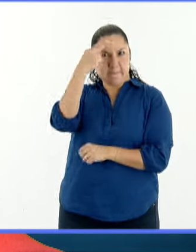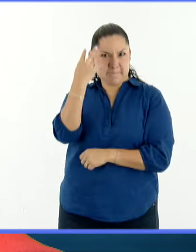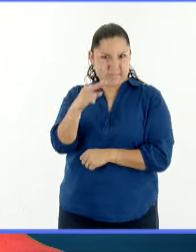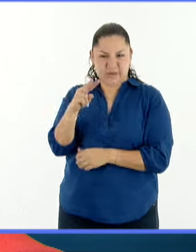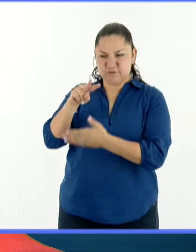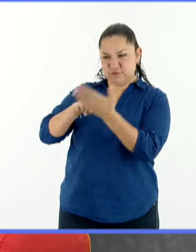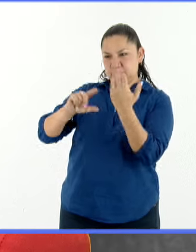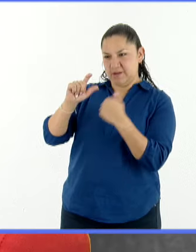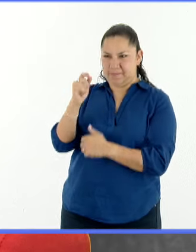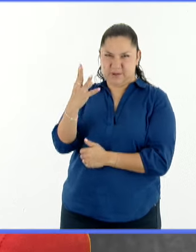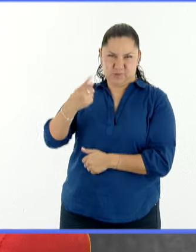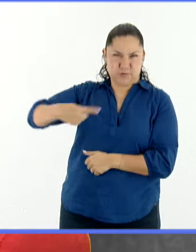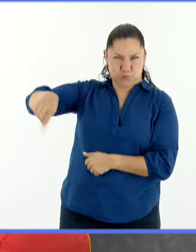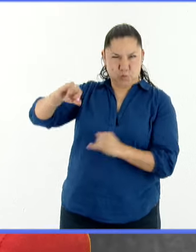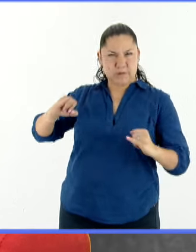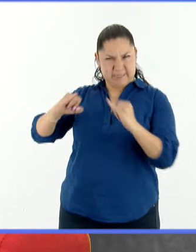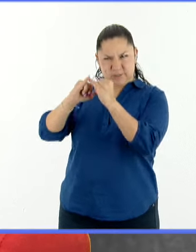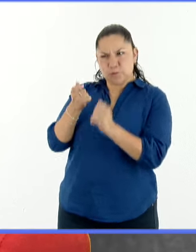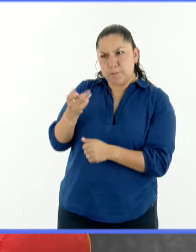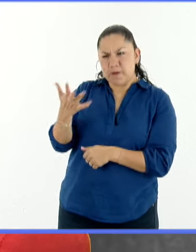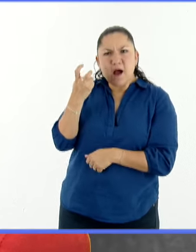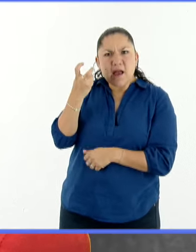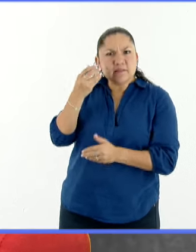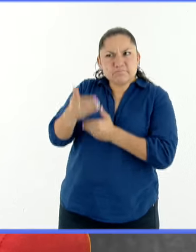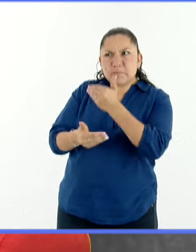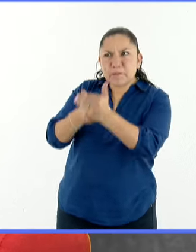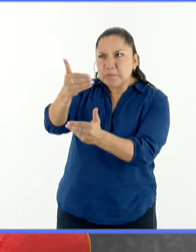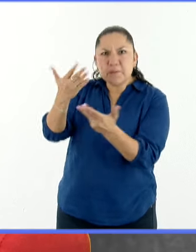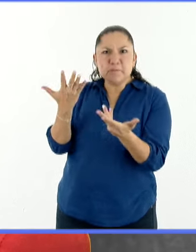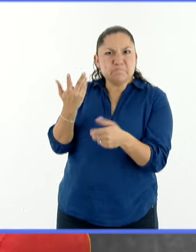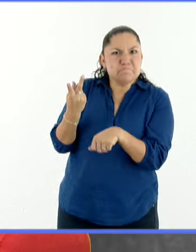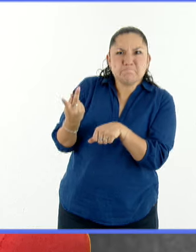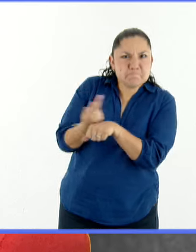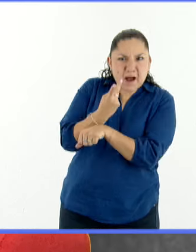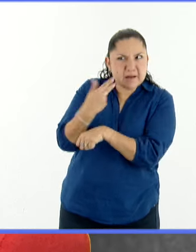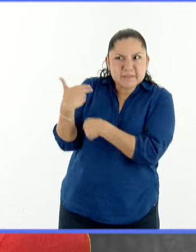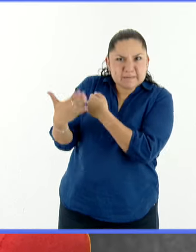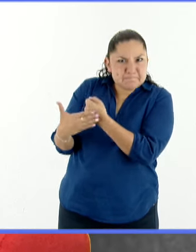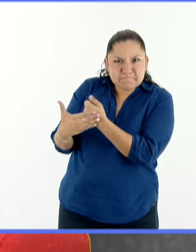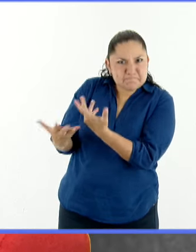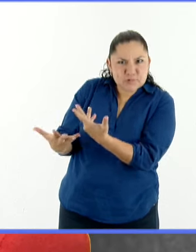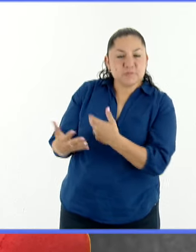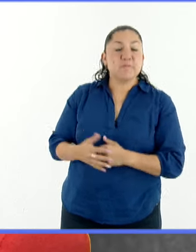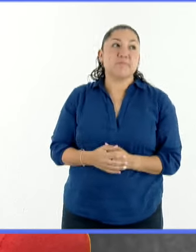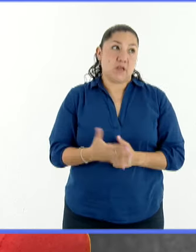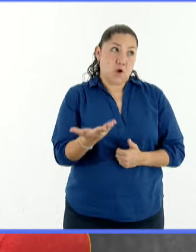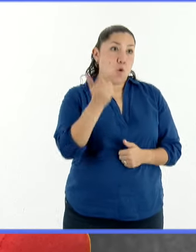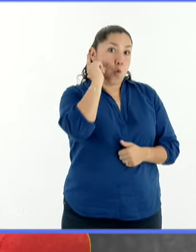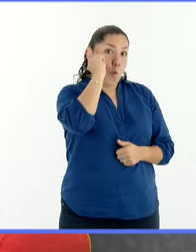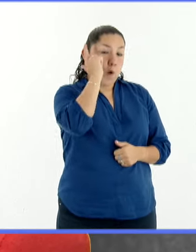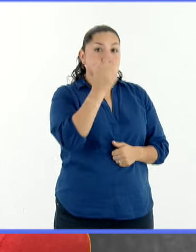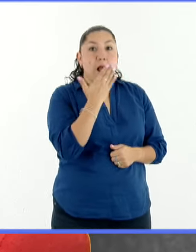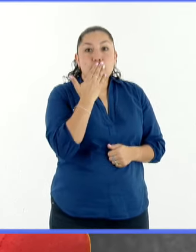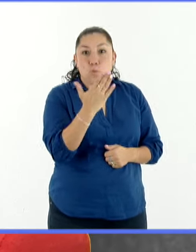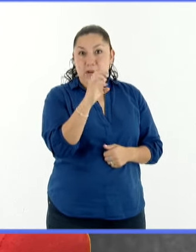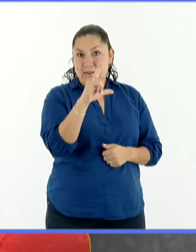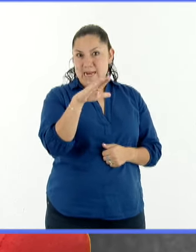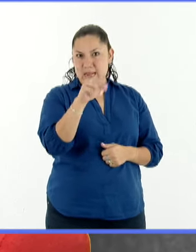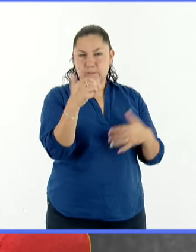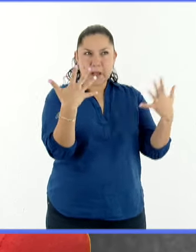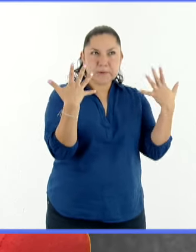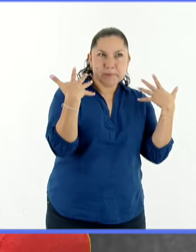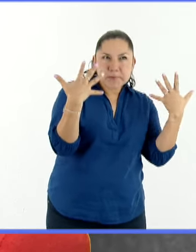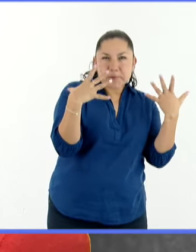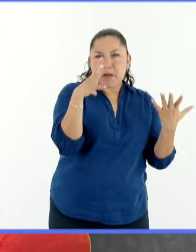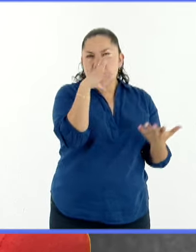en el Instituto? Lo que esperaríamos es un buen clima para empezar y yo creo que sí, el pronóstico